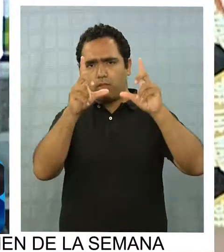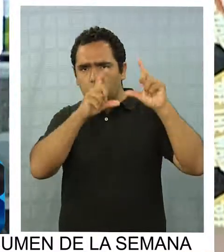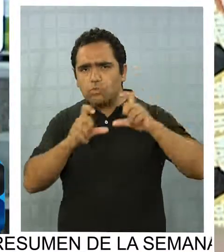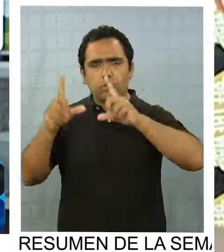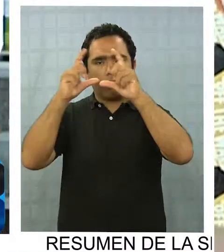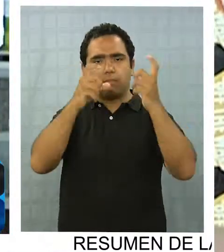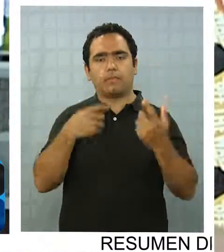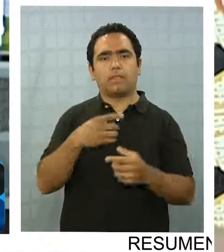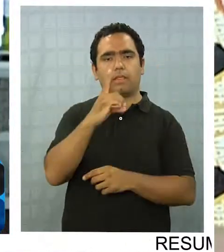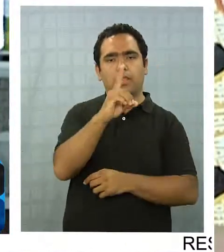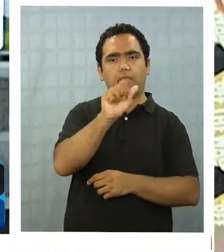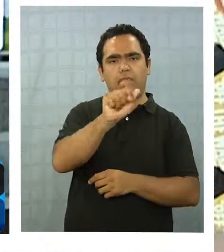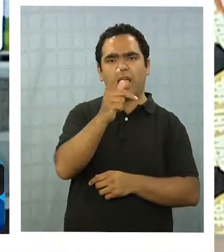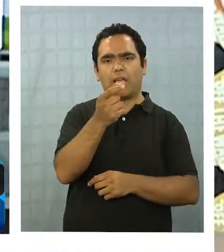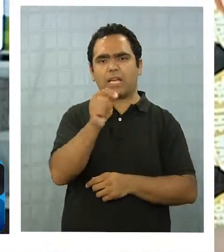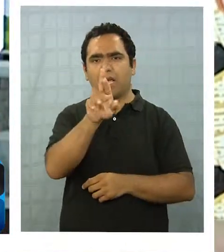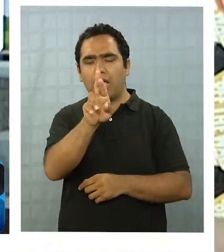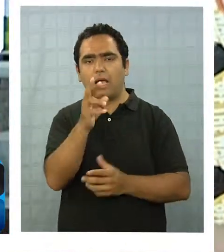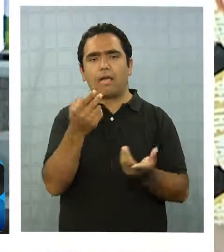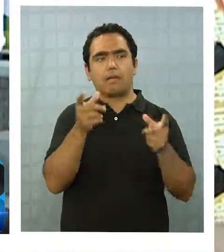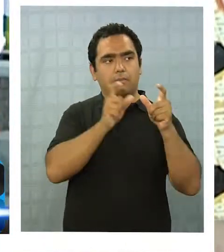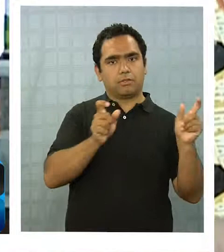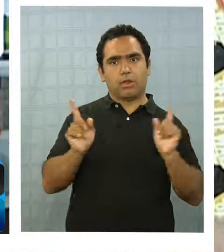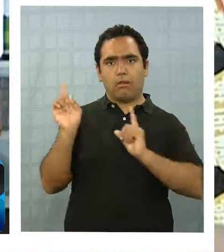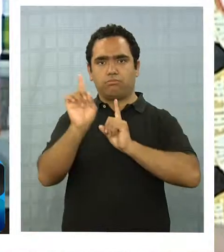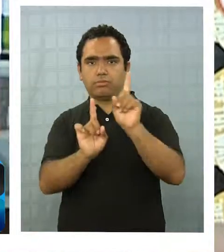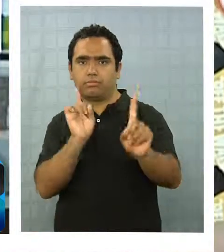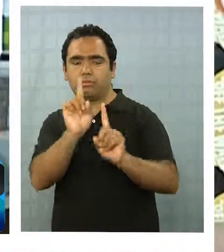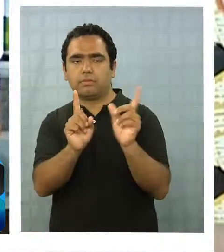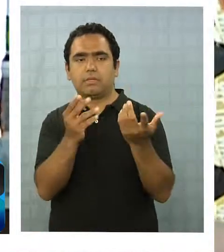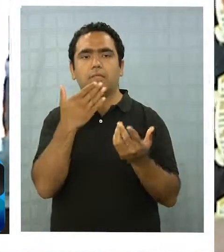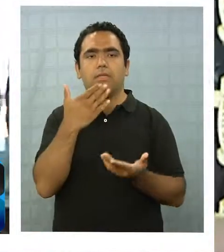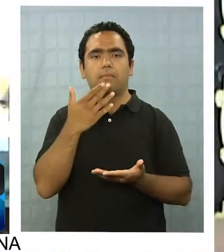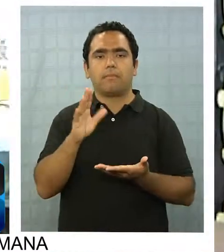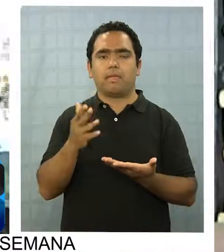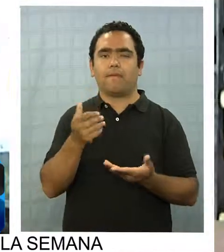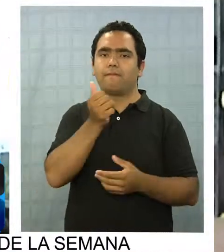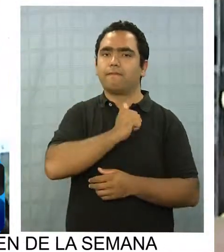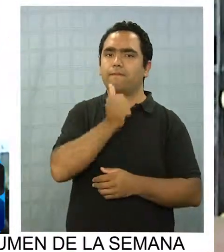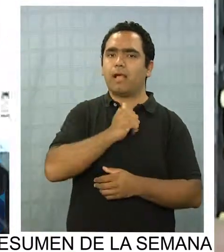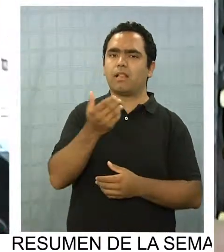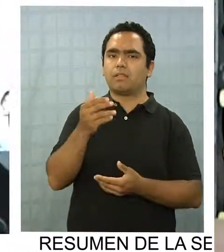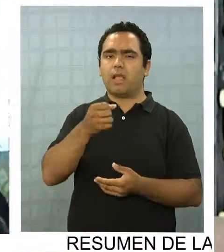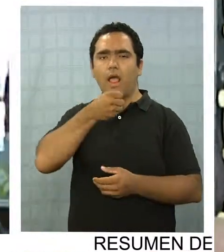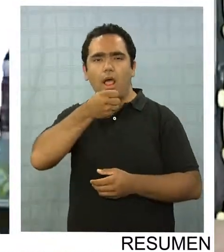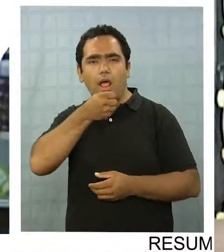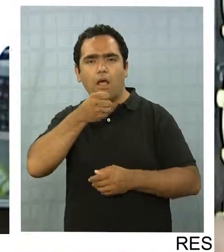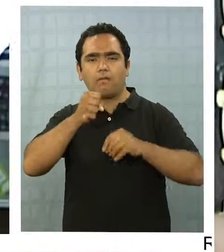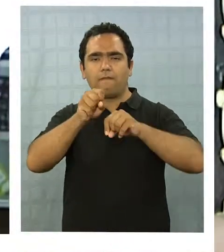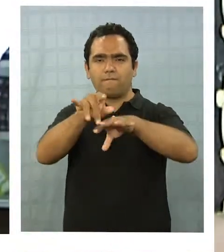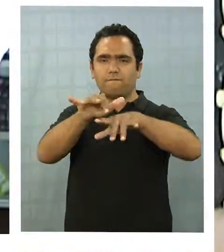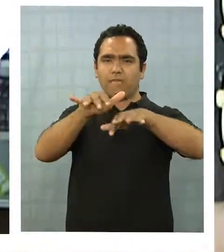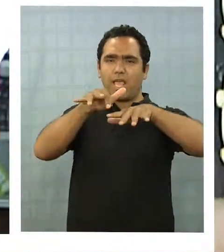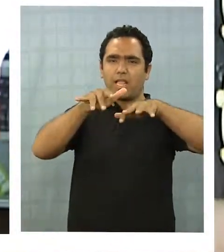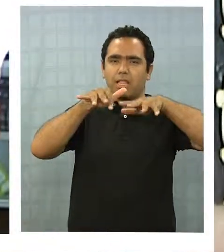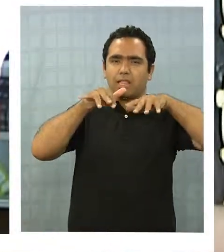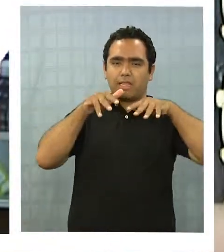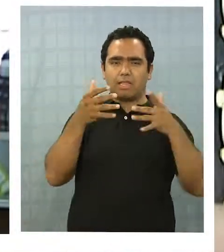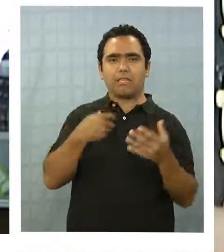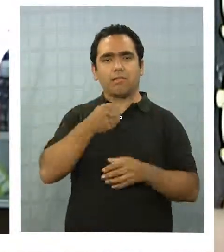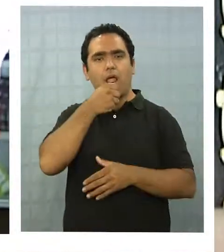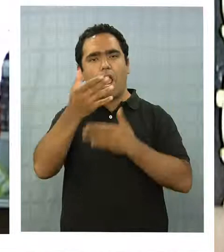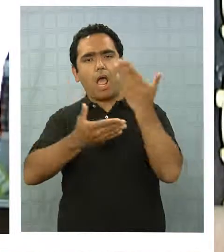tener el Dakar que pasa en el verano que atrae un poco de gente, el festival igual atrae a gente pero se dejó de hacer, eso debería volver.